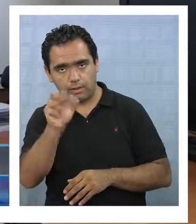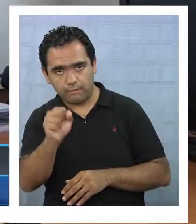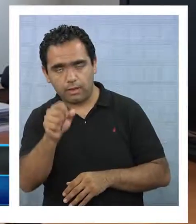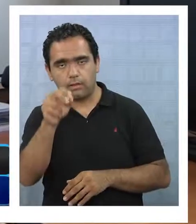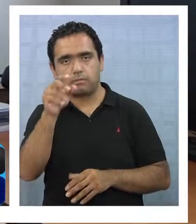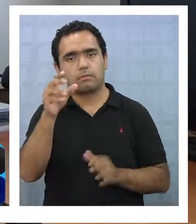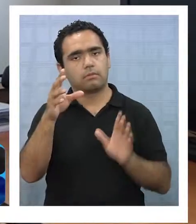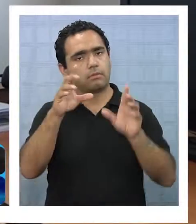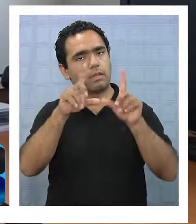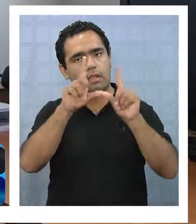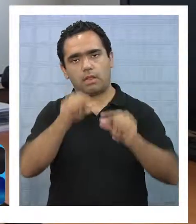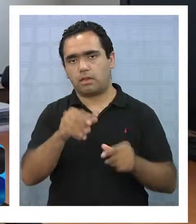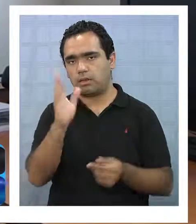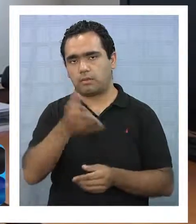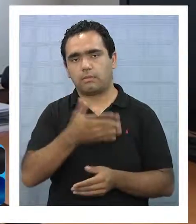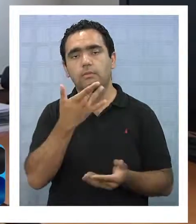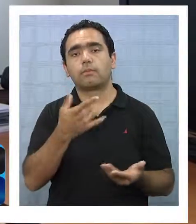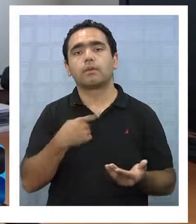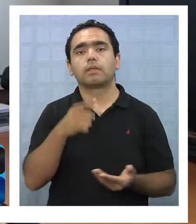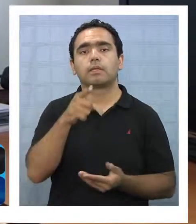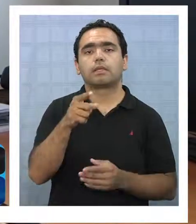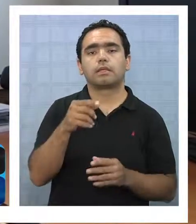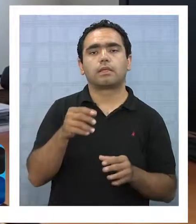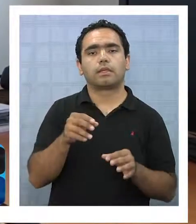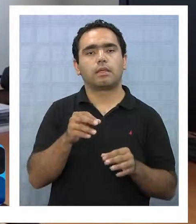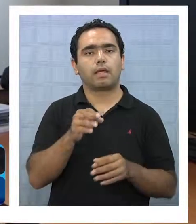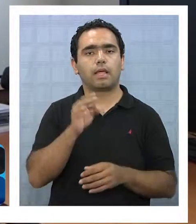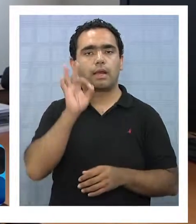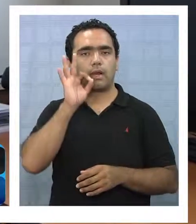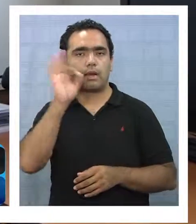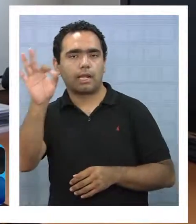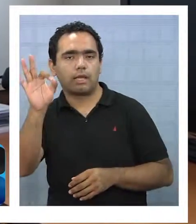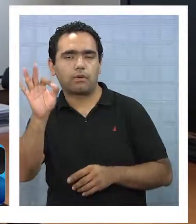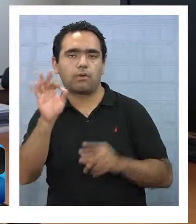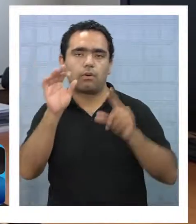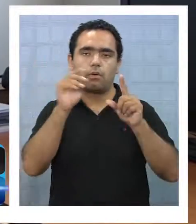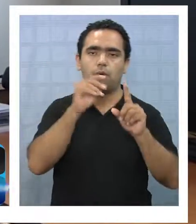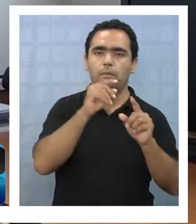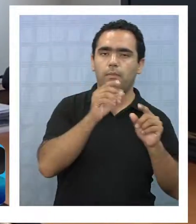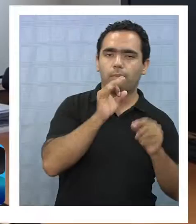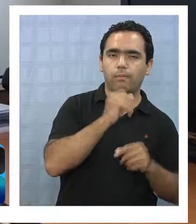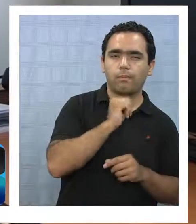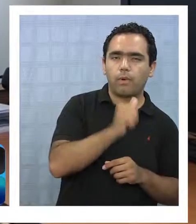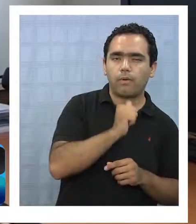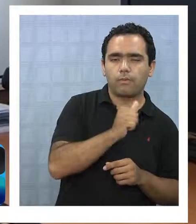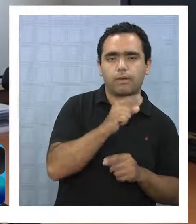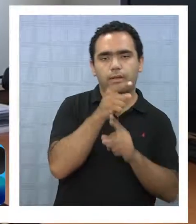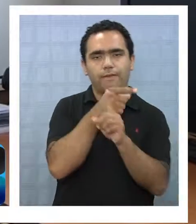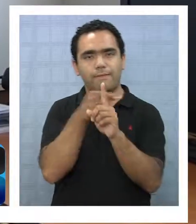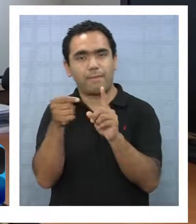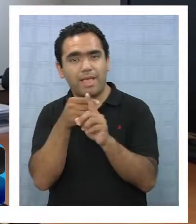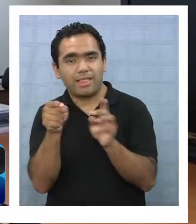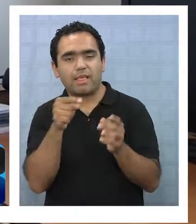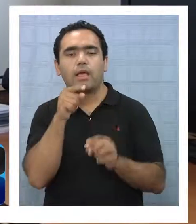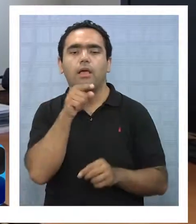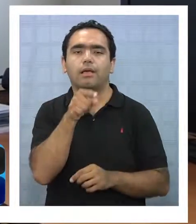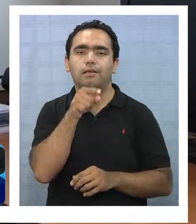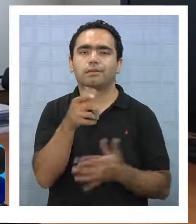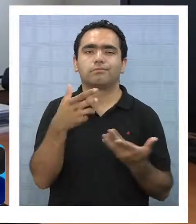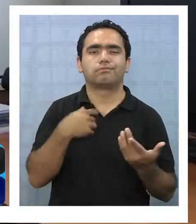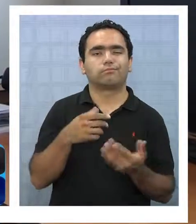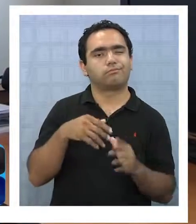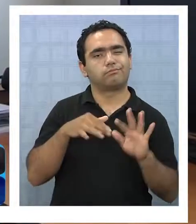que la clase media es la que lo va a soportar de una manera mucho más fuerte. Como este IVA se